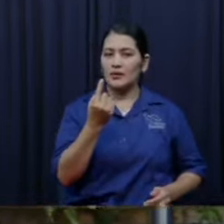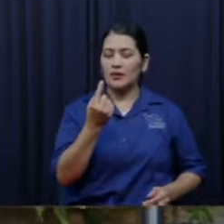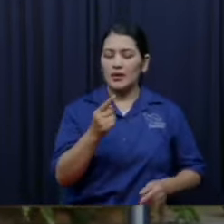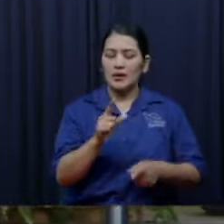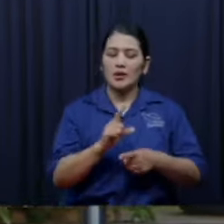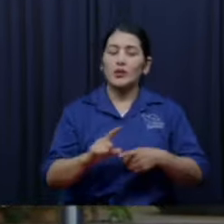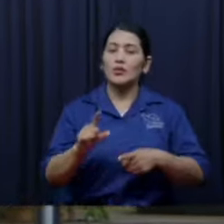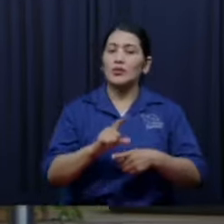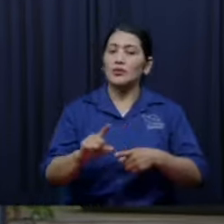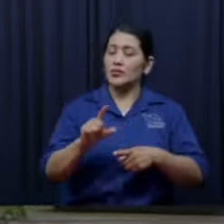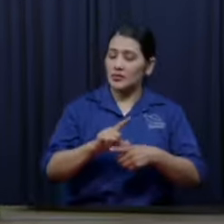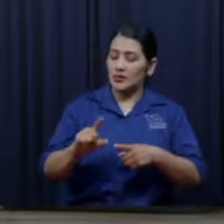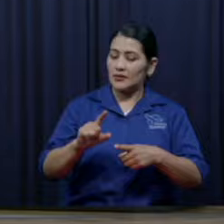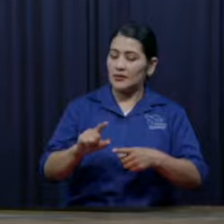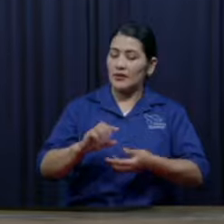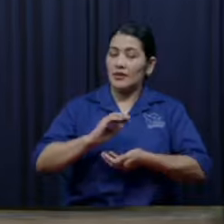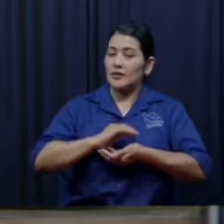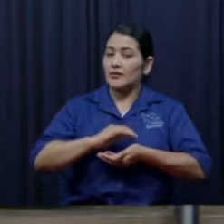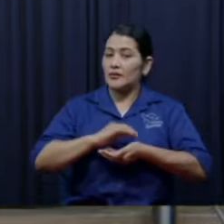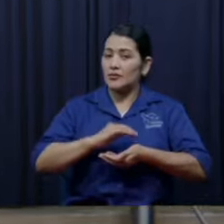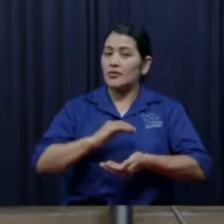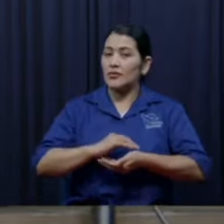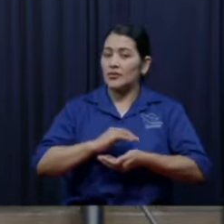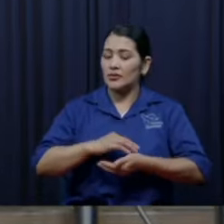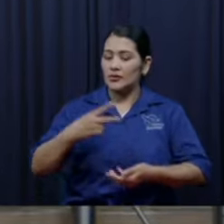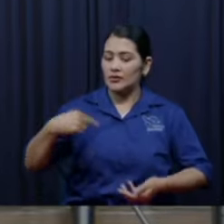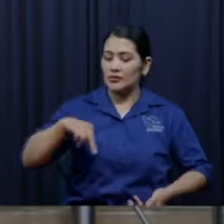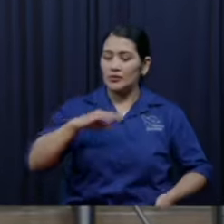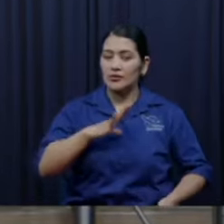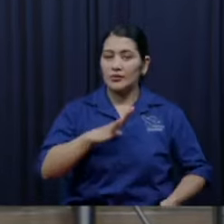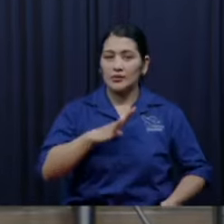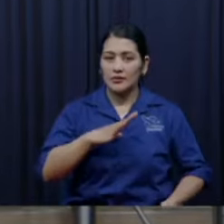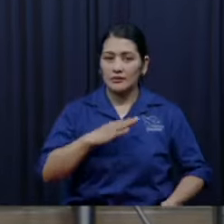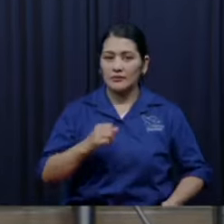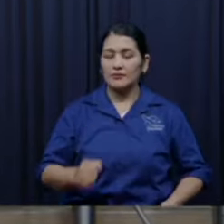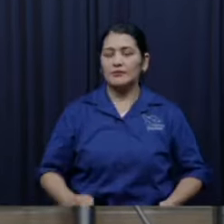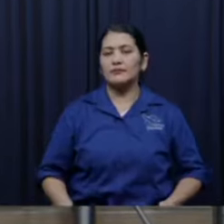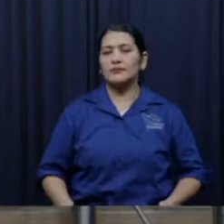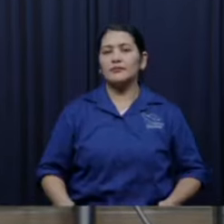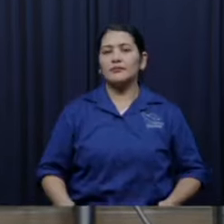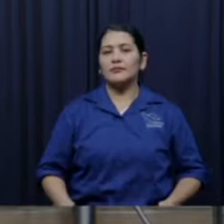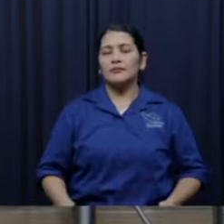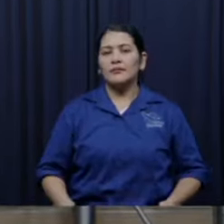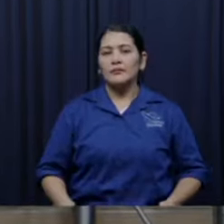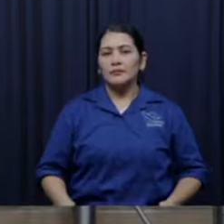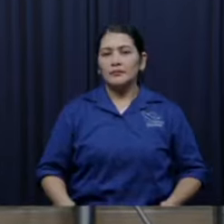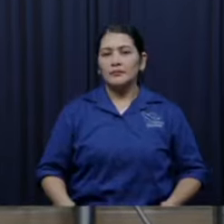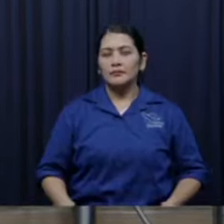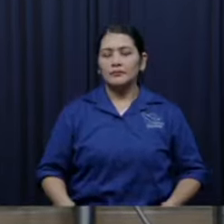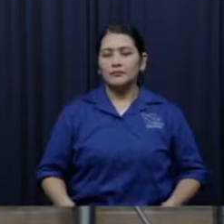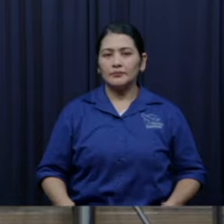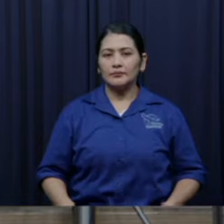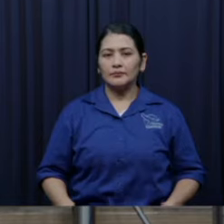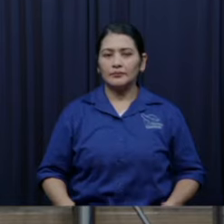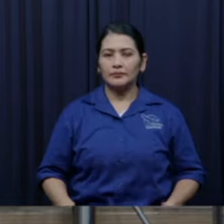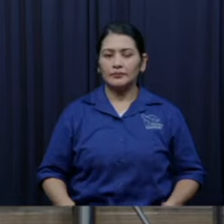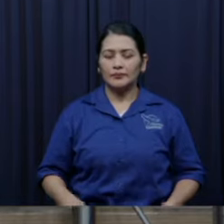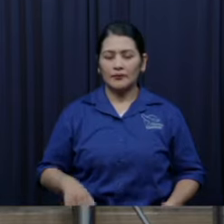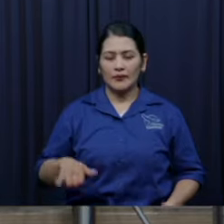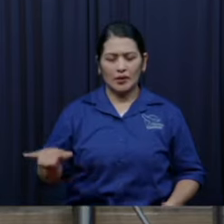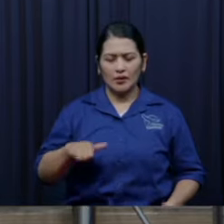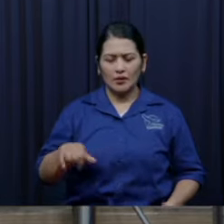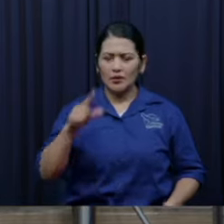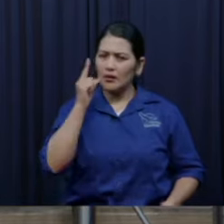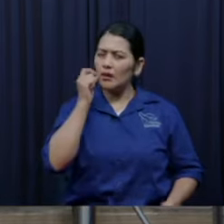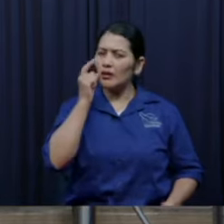hay un montón de cosas y yo miro a muchas personas tan sabias sobre todo hermanas amas de casa que a todos